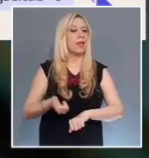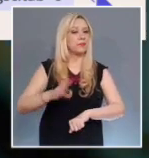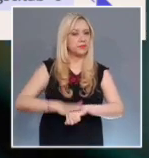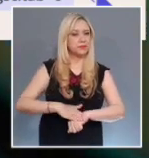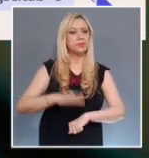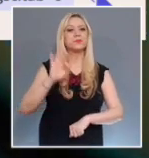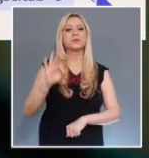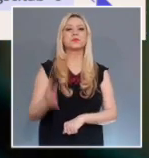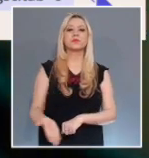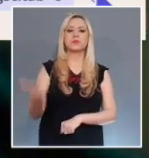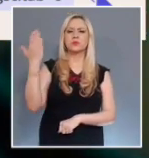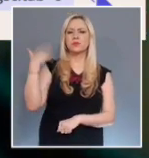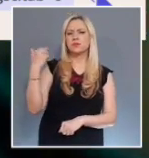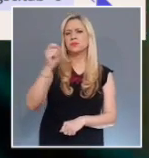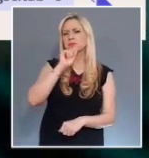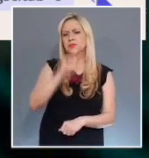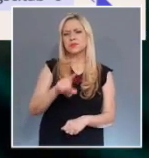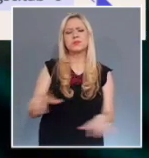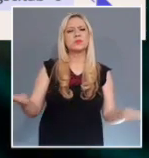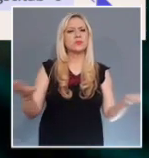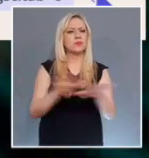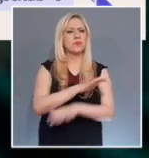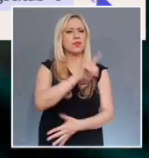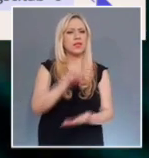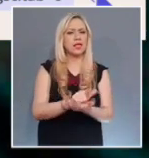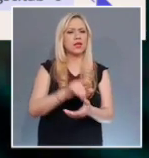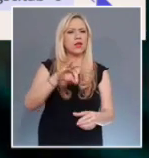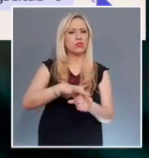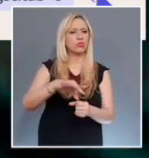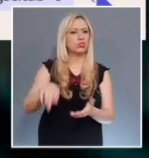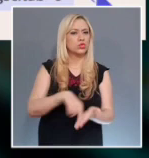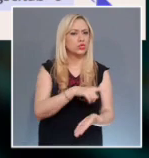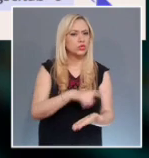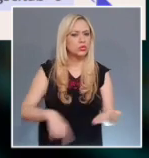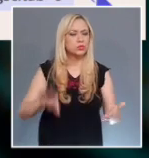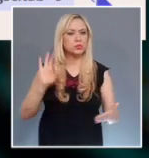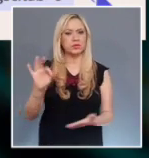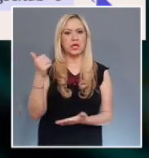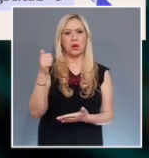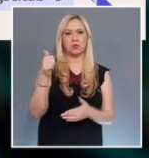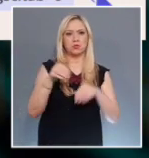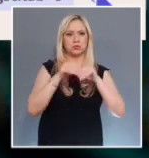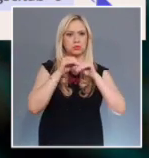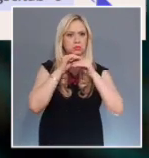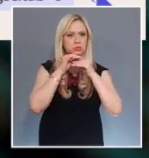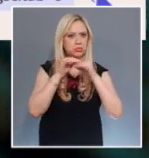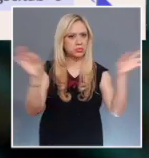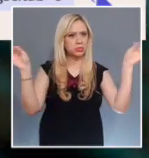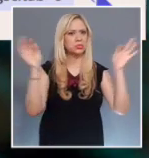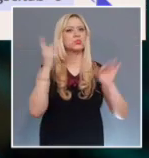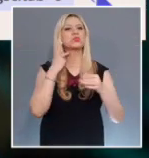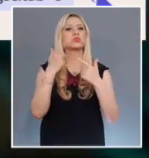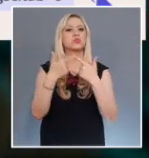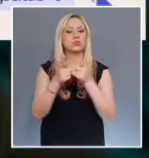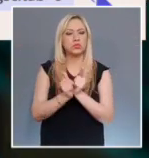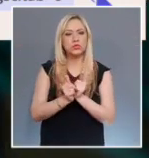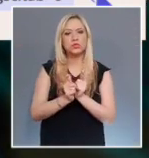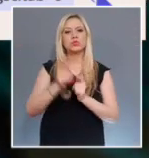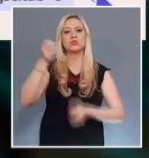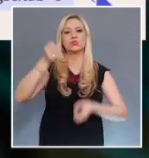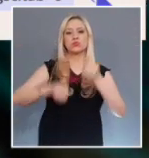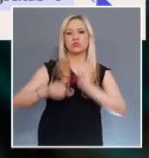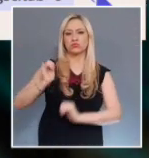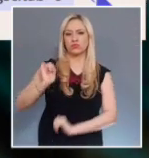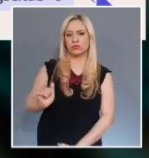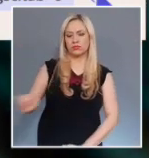de instituciones y procedimientos electorales general de partidos políticos, orgánica del Poder Judicial de la Federación